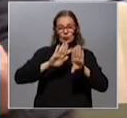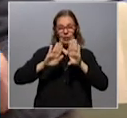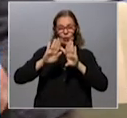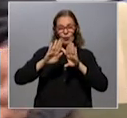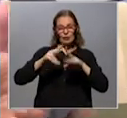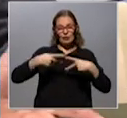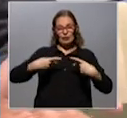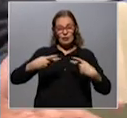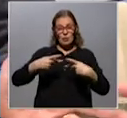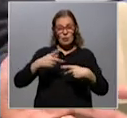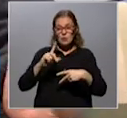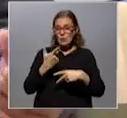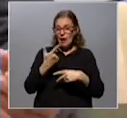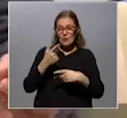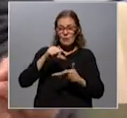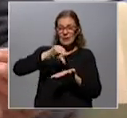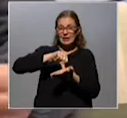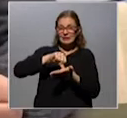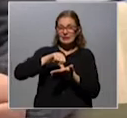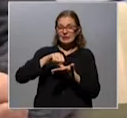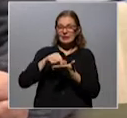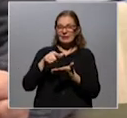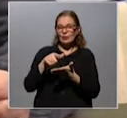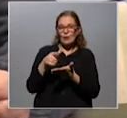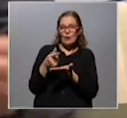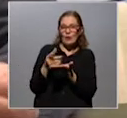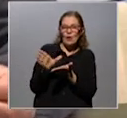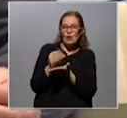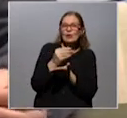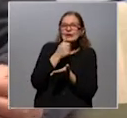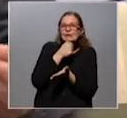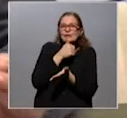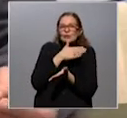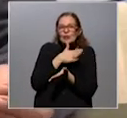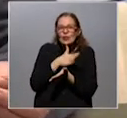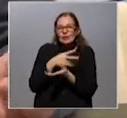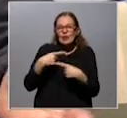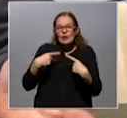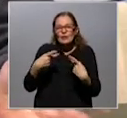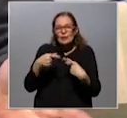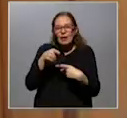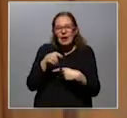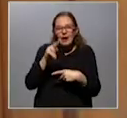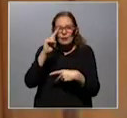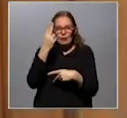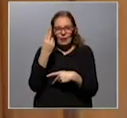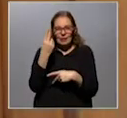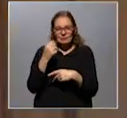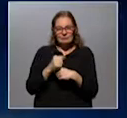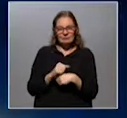Ningún país tiene el acervo histórico En materia futbolística como tiene Uruguay